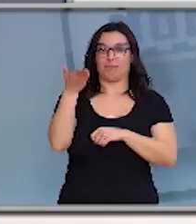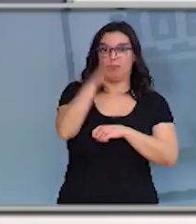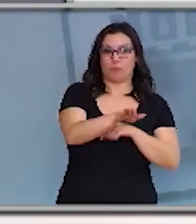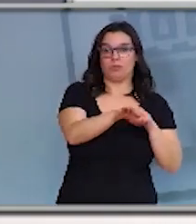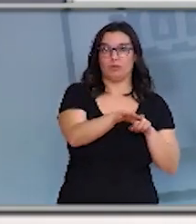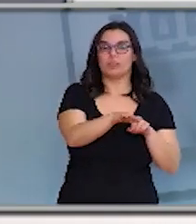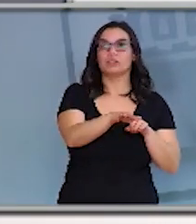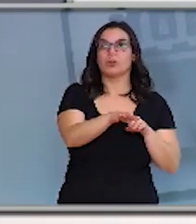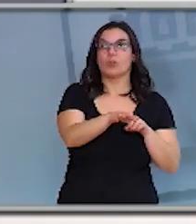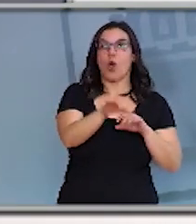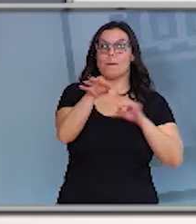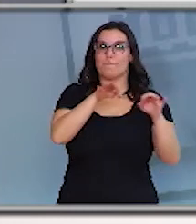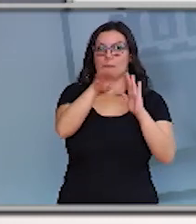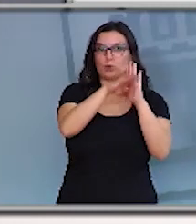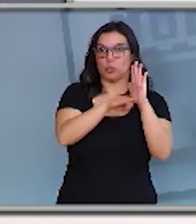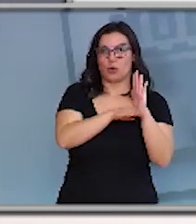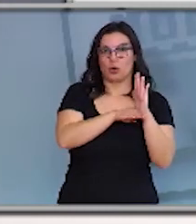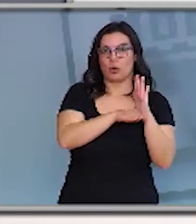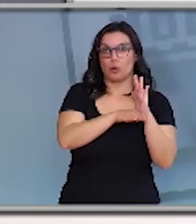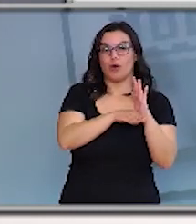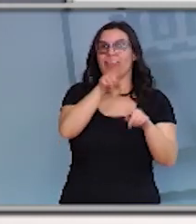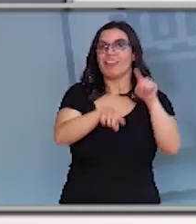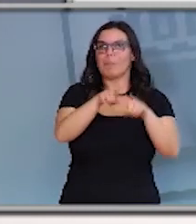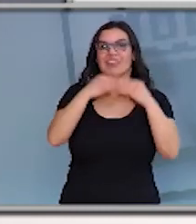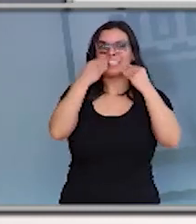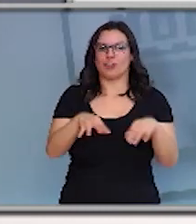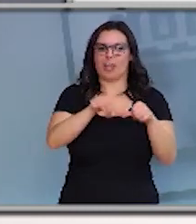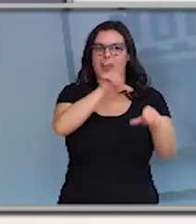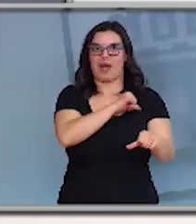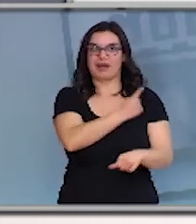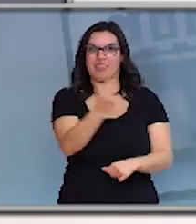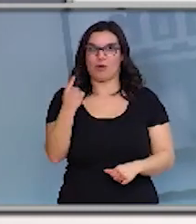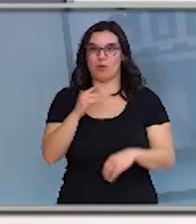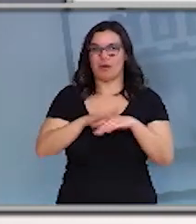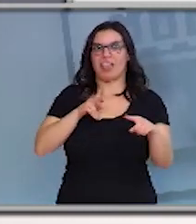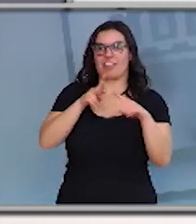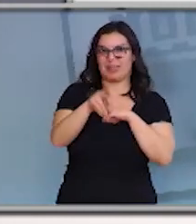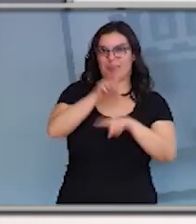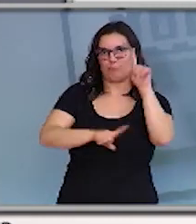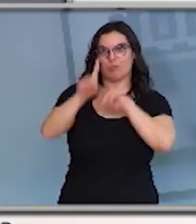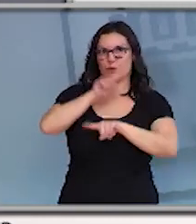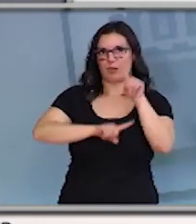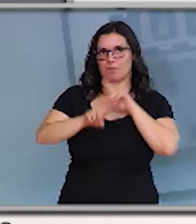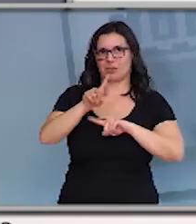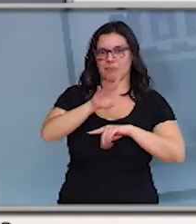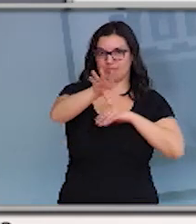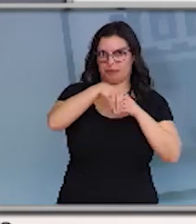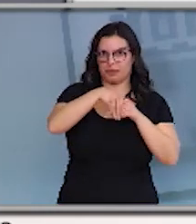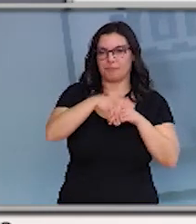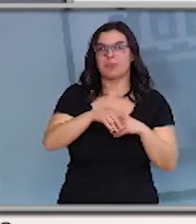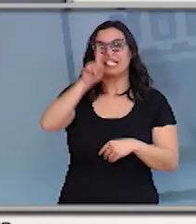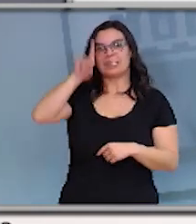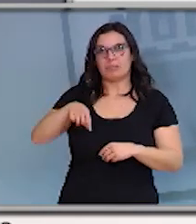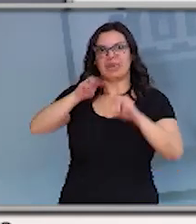COVID está unido a la propia historia clínica del paciente para evitar este tipo de problemas también en